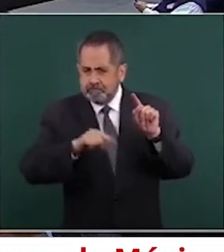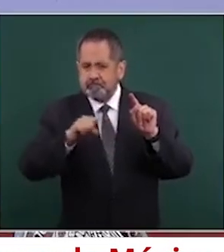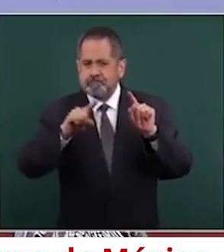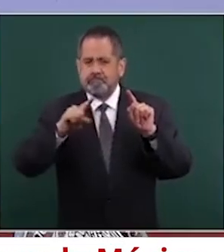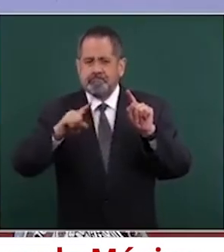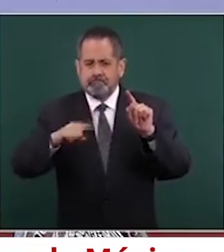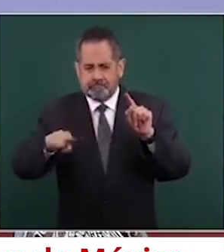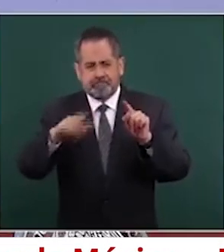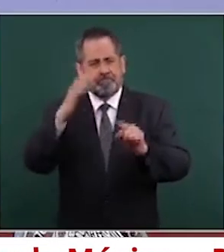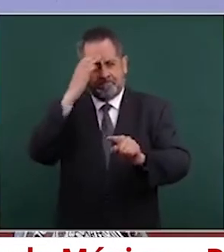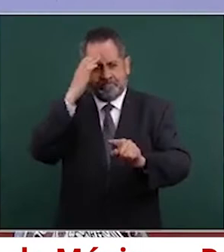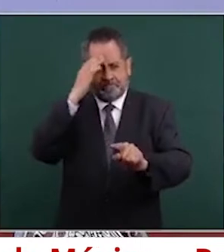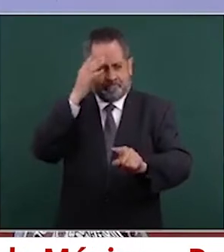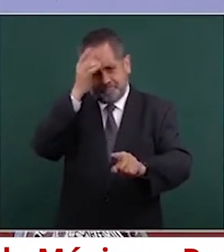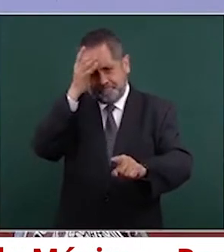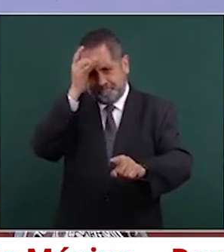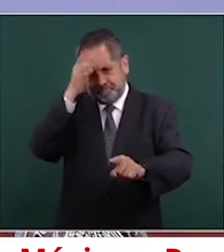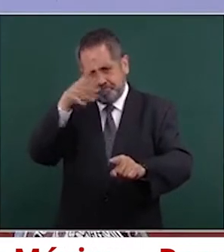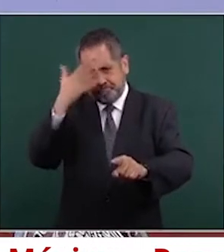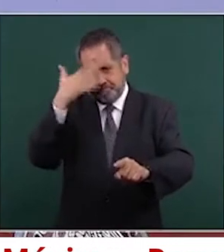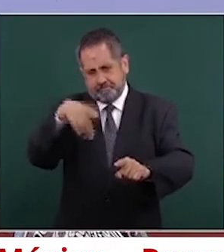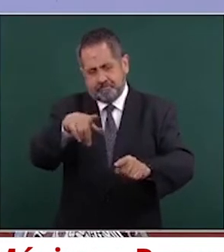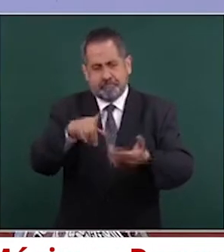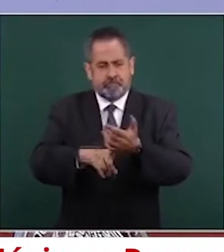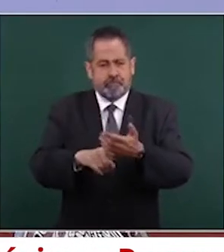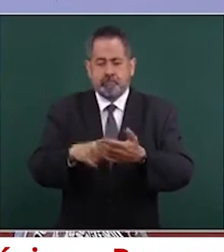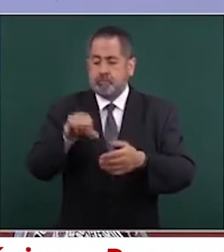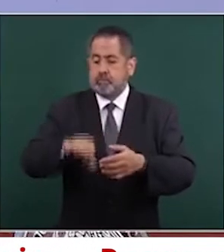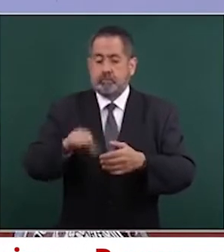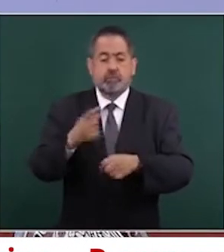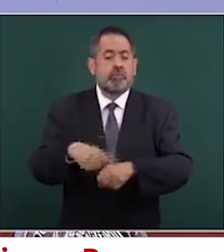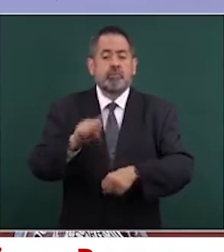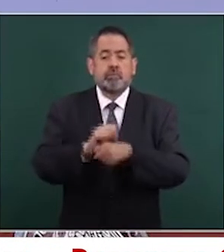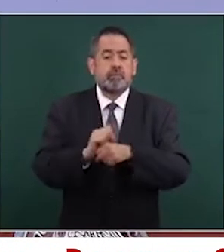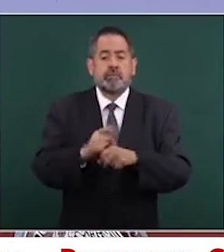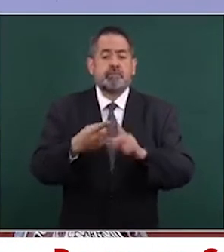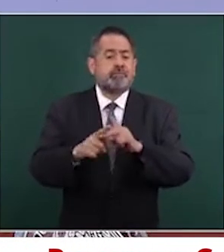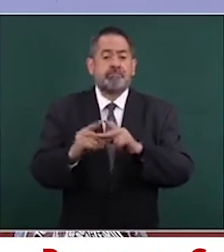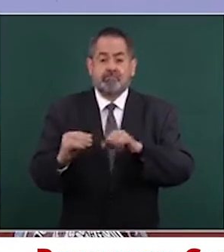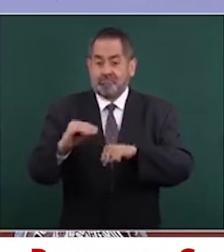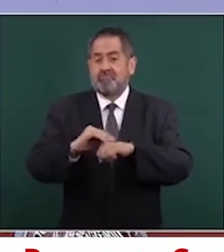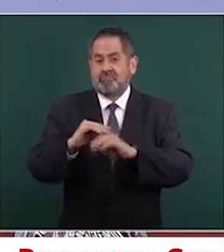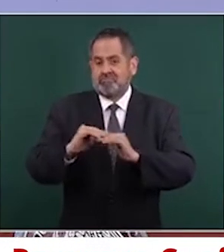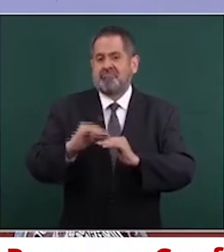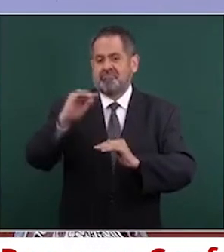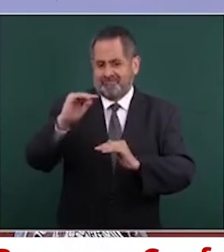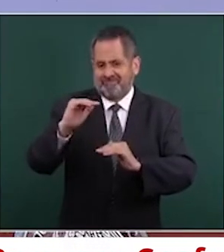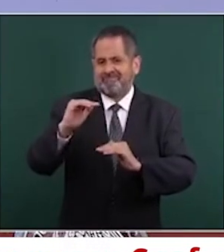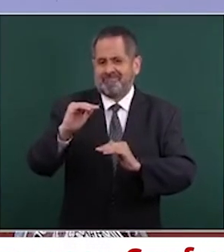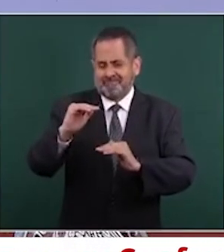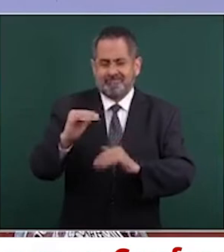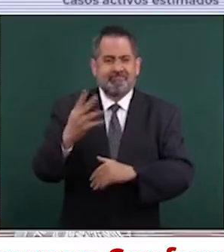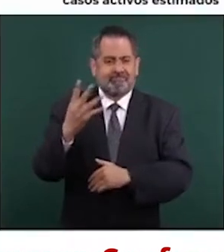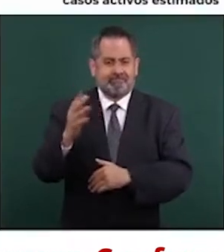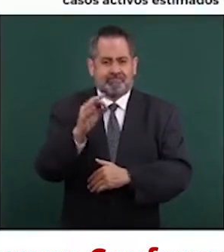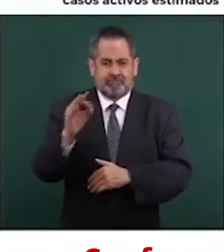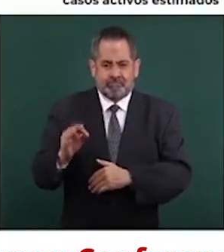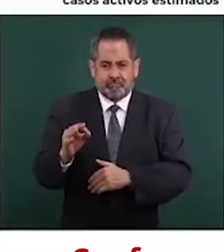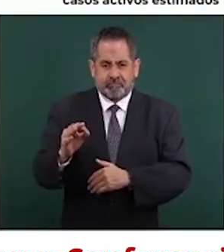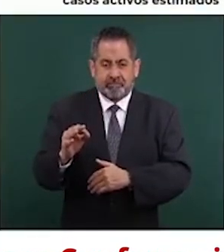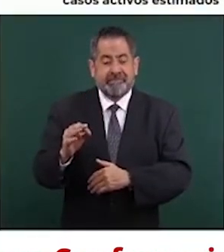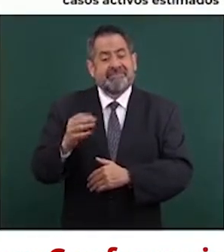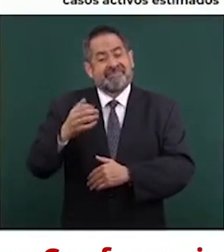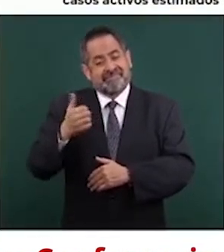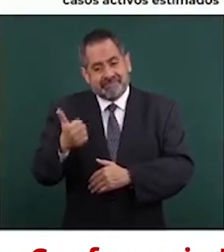es muy conocida, vemos que abrimos la semana con un incremento inicialmente de cuatro por ciento y ahora de seis